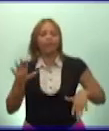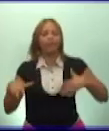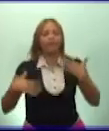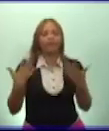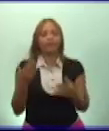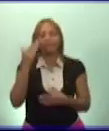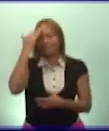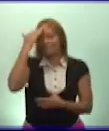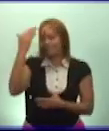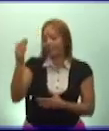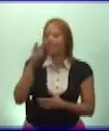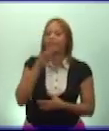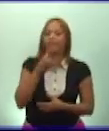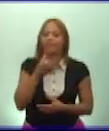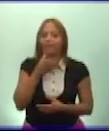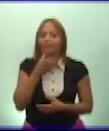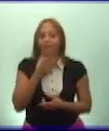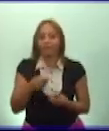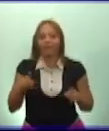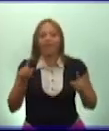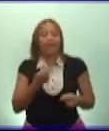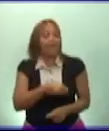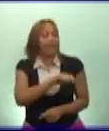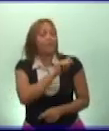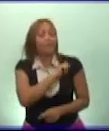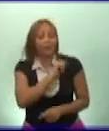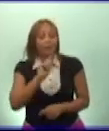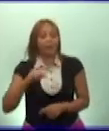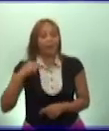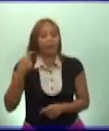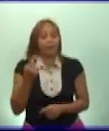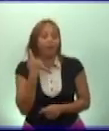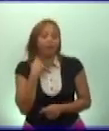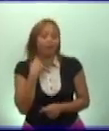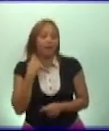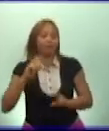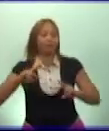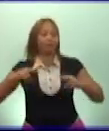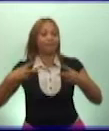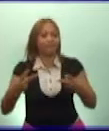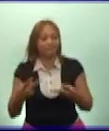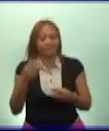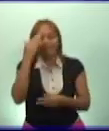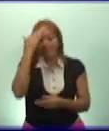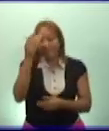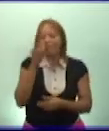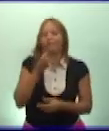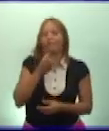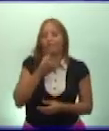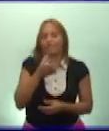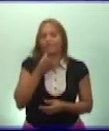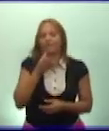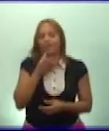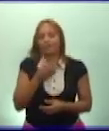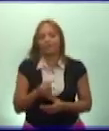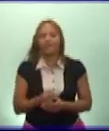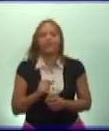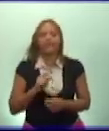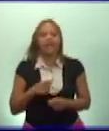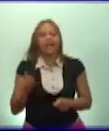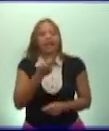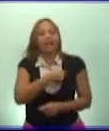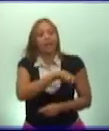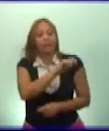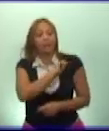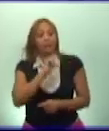gracias Fidel. Y el pueblo después de un año repite, gracias Fidel. Y el pueblo después